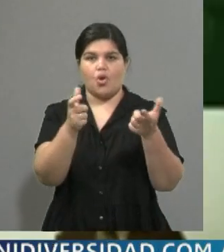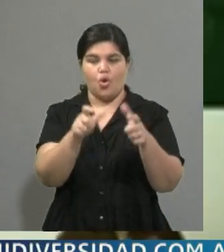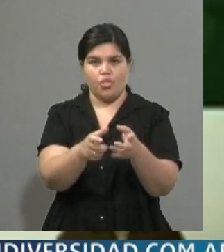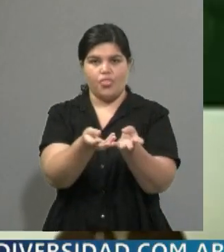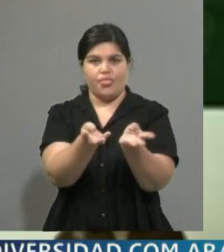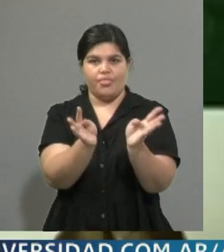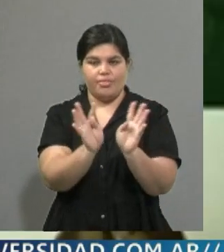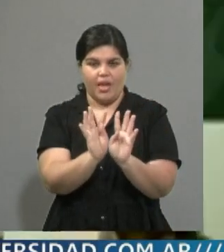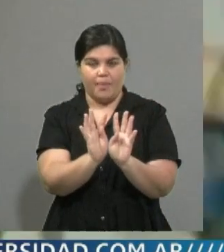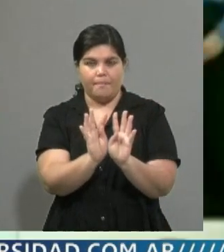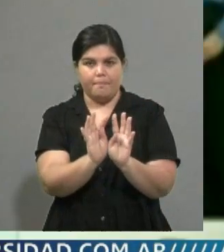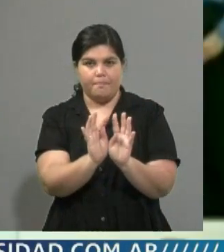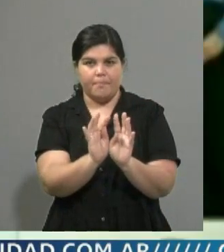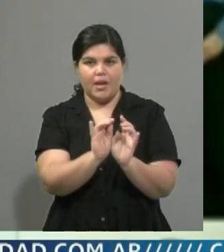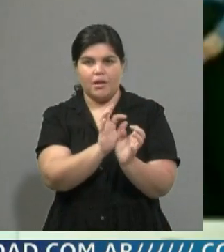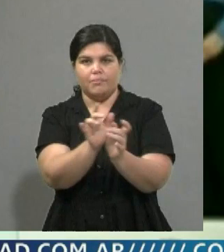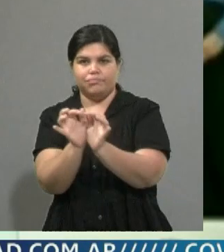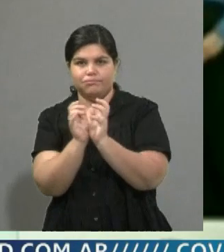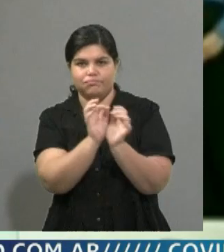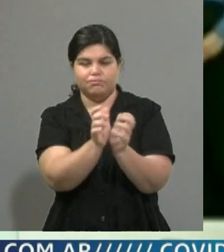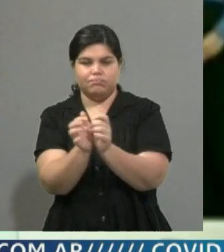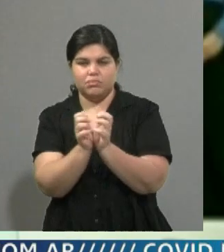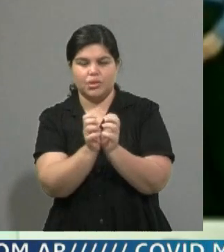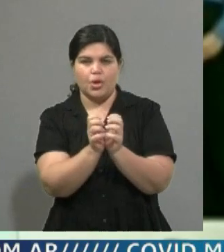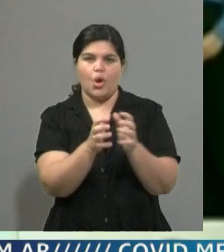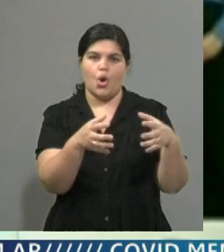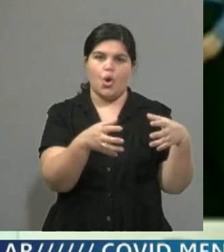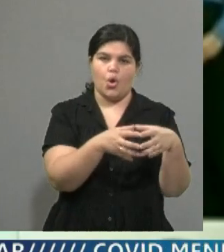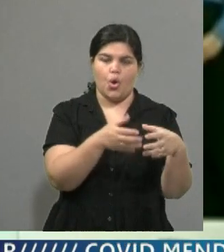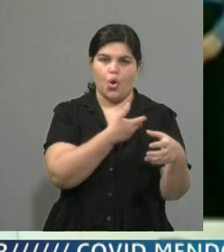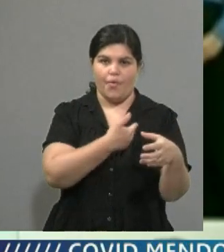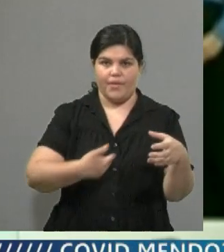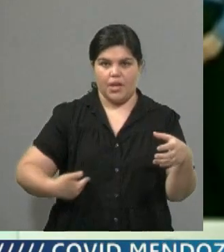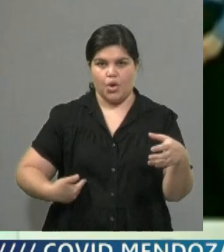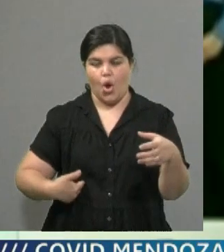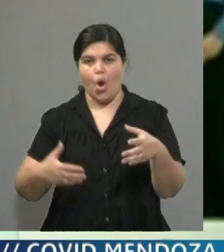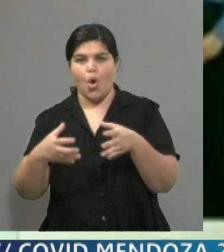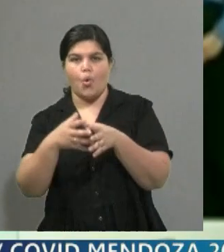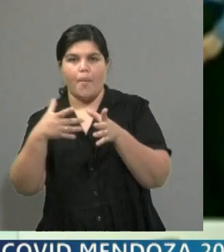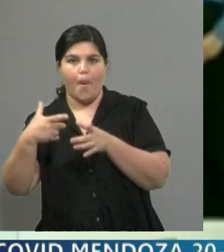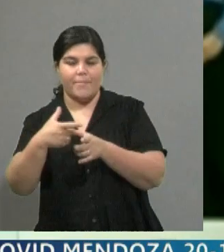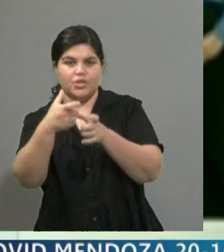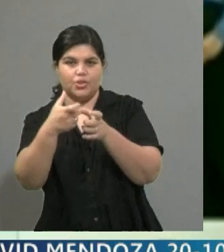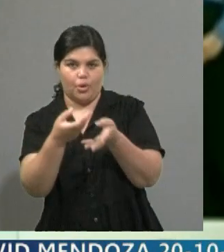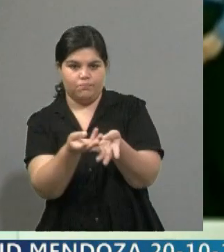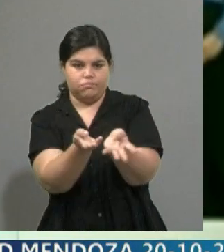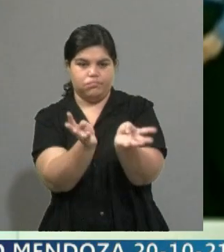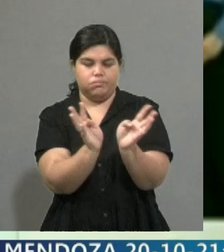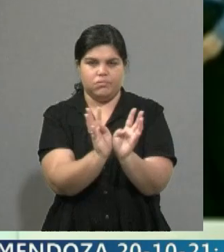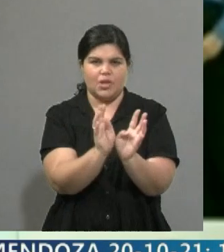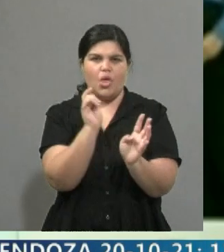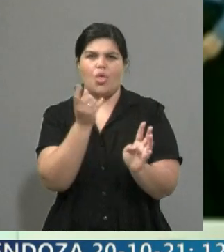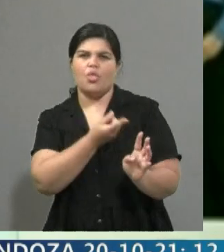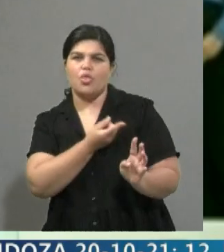negociaciones en cuanto a lo que es gobierno y oposición de Venezuela en Ciudad de México. Recordemos que está siendo mediado por